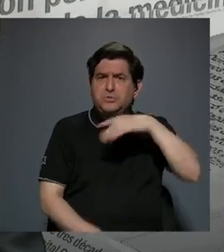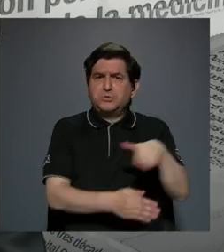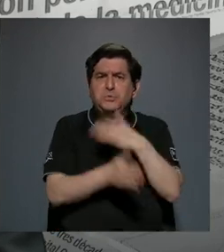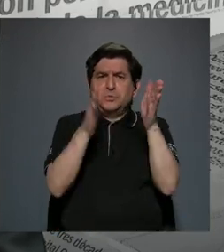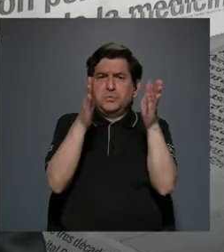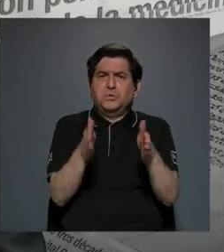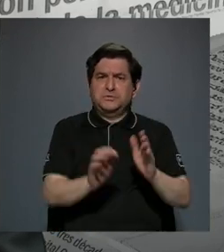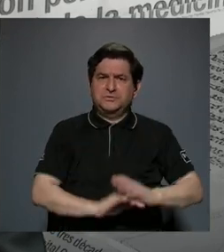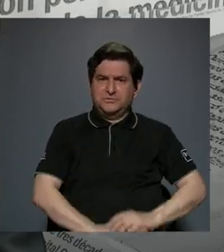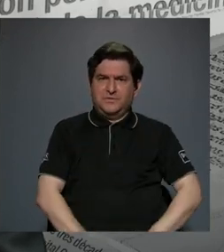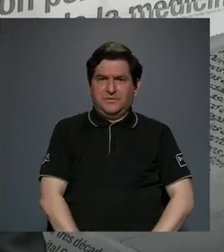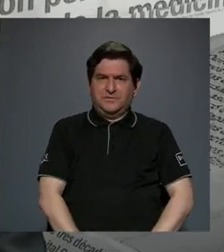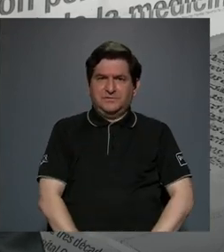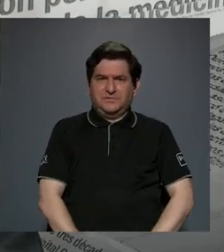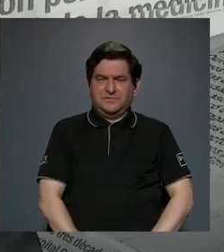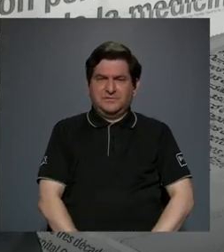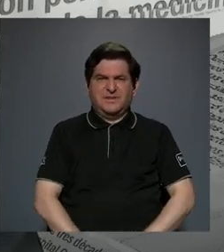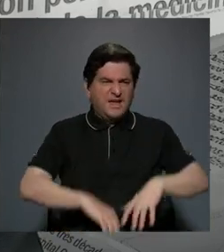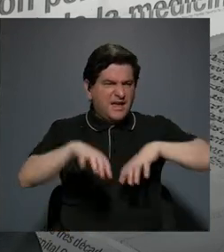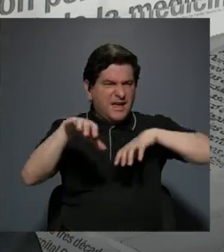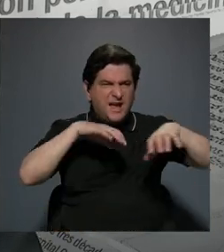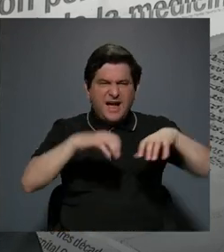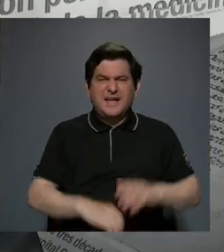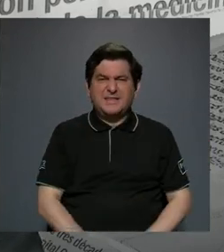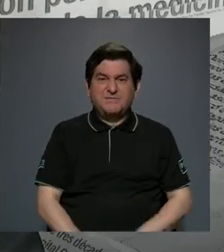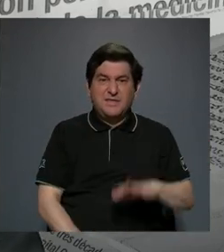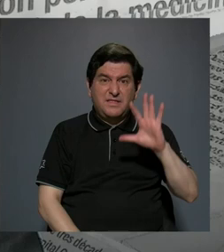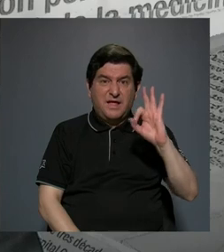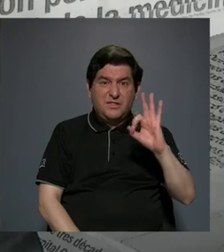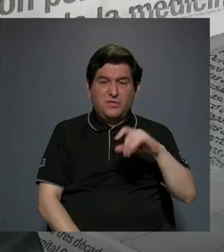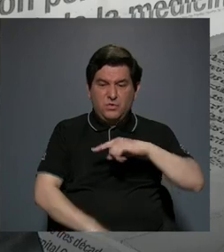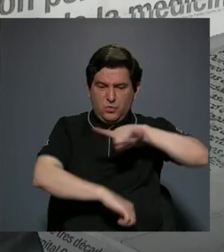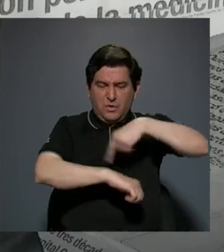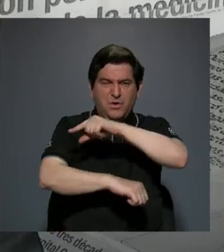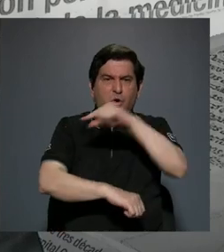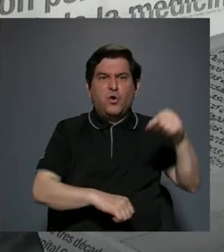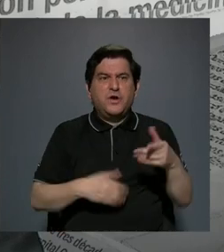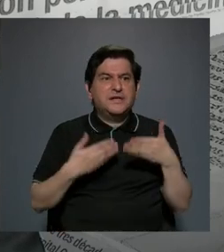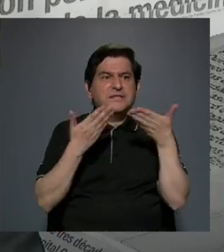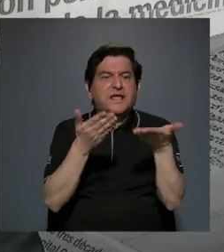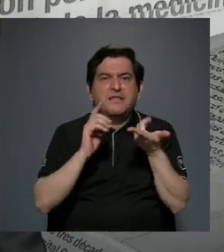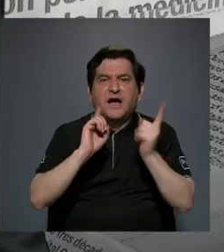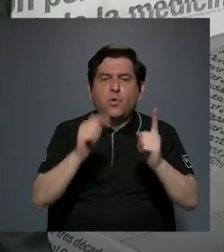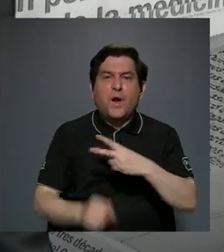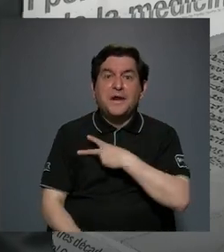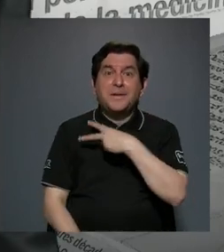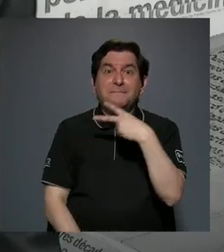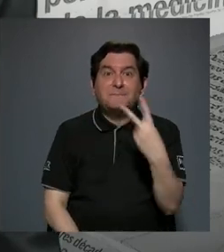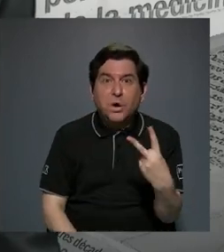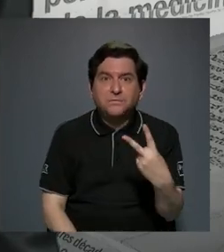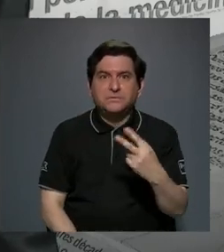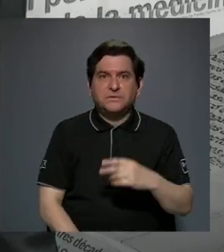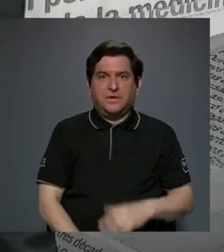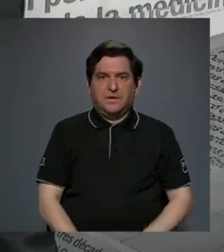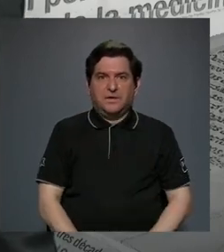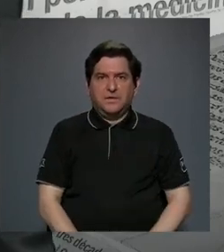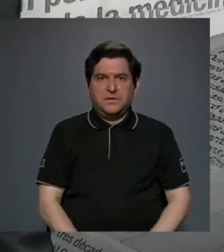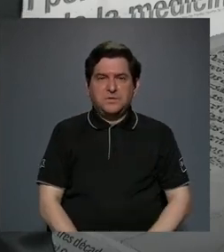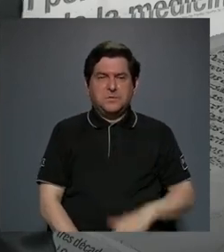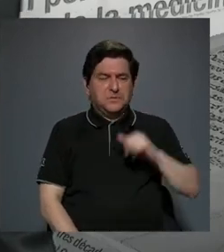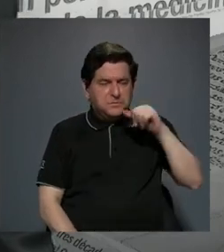músicos a que actividad le dedicamos nueve horas por semana voluntariamente con